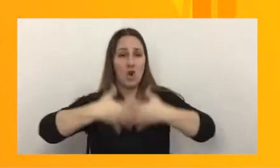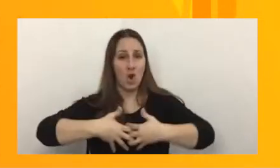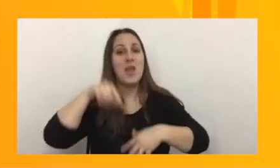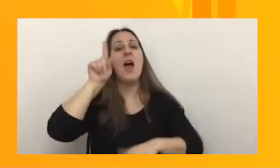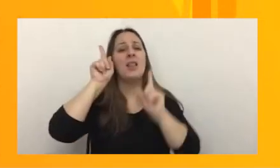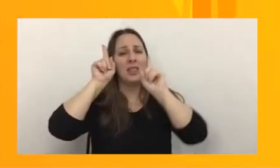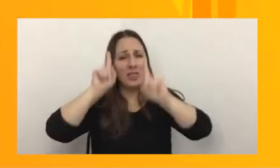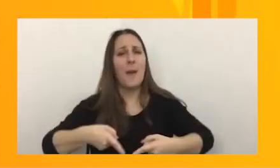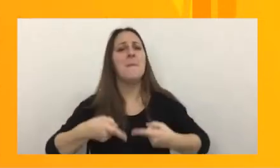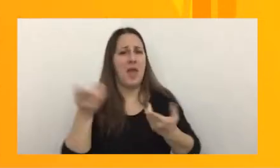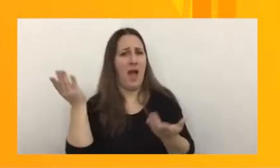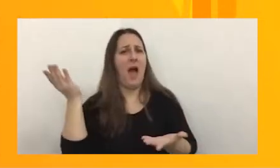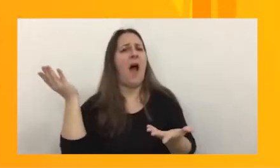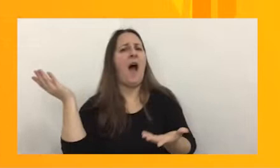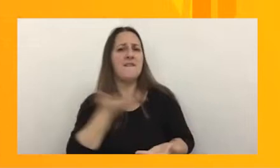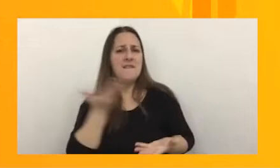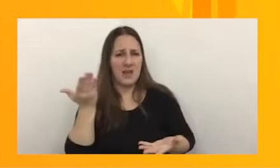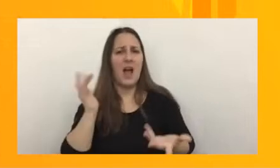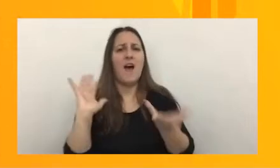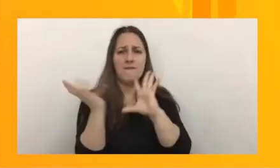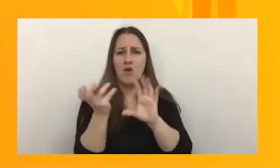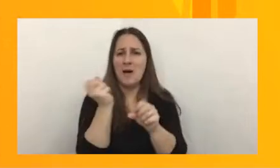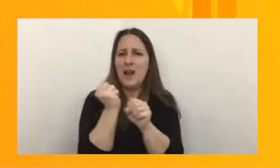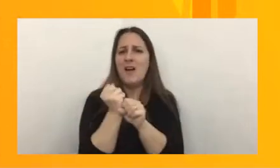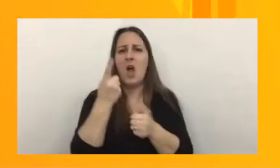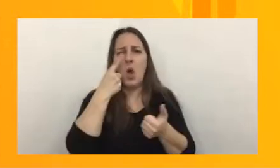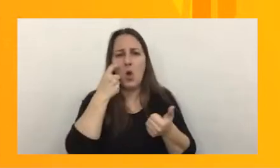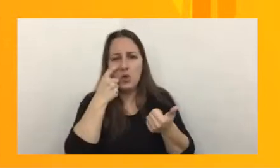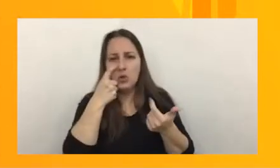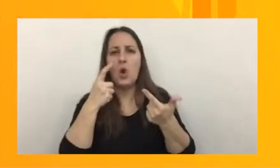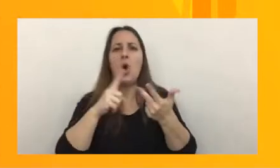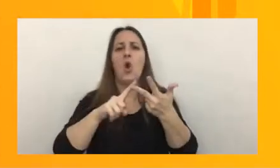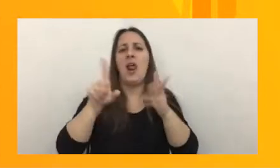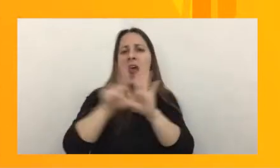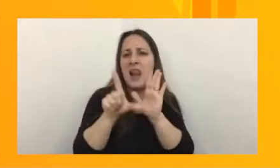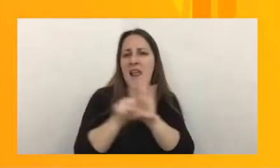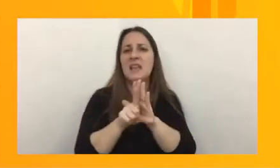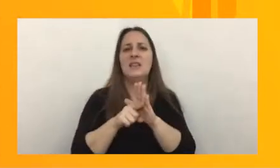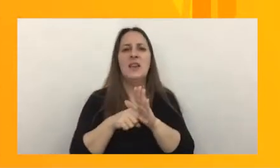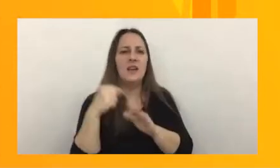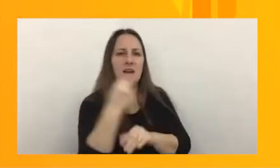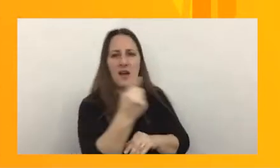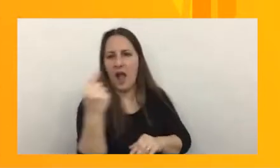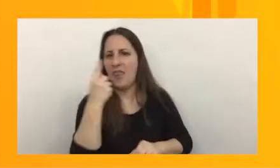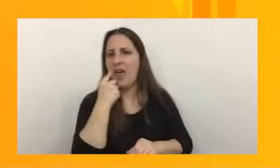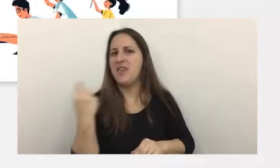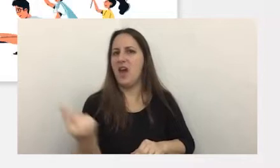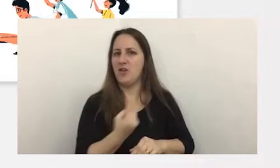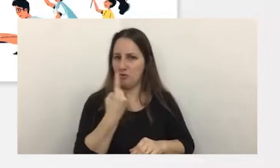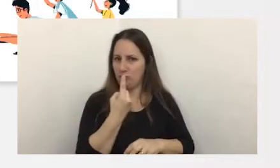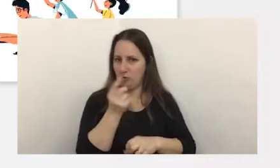afectando sustancialmente la forma de trabajar las regulaciones las leyes y el día a día de cada uno de nosotros entonces